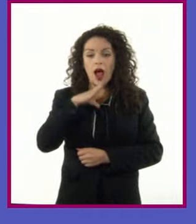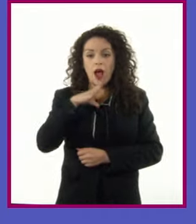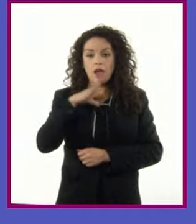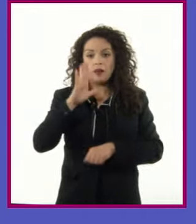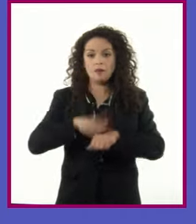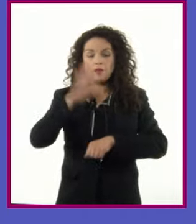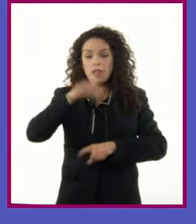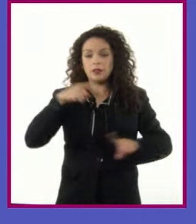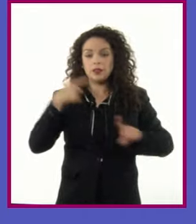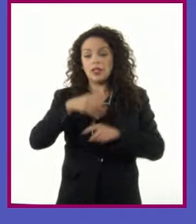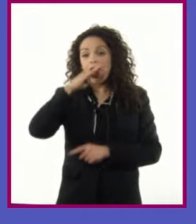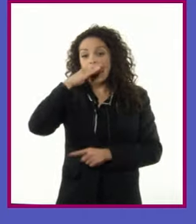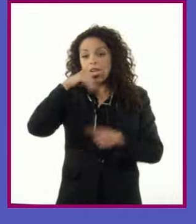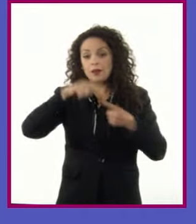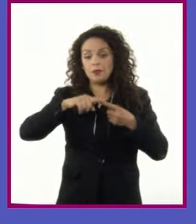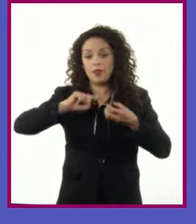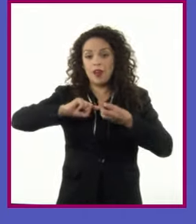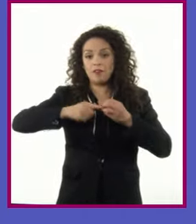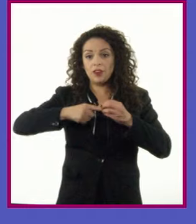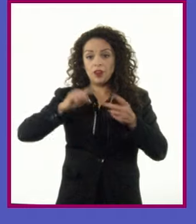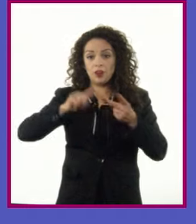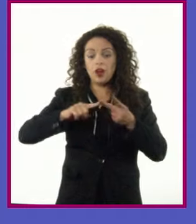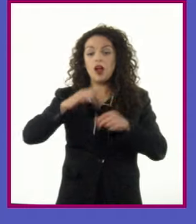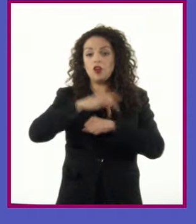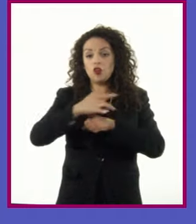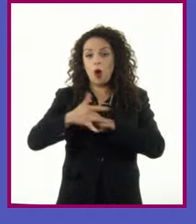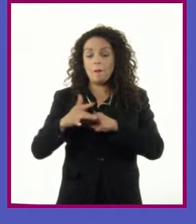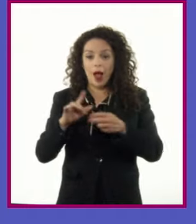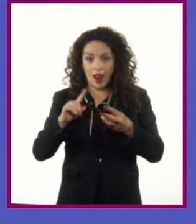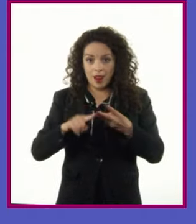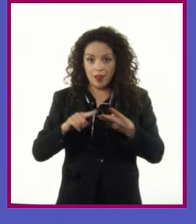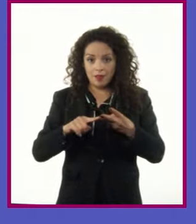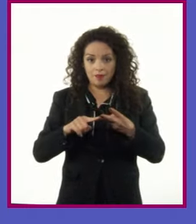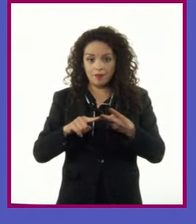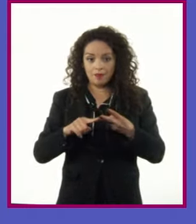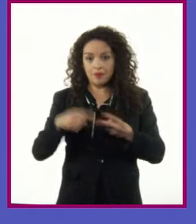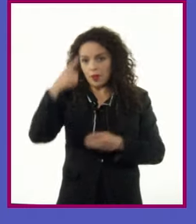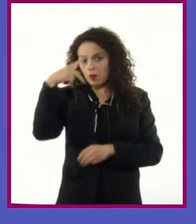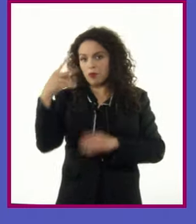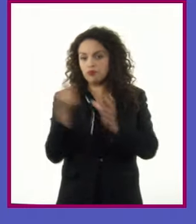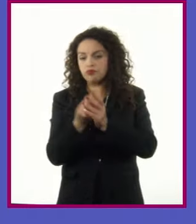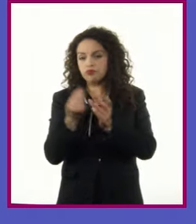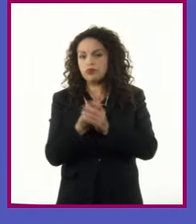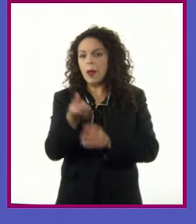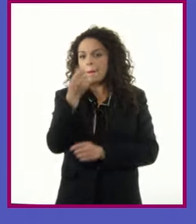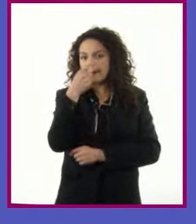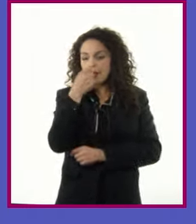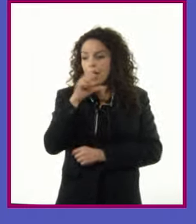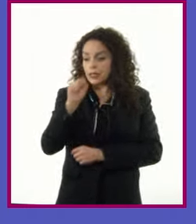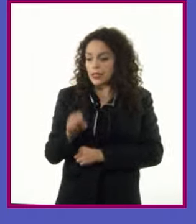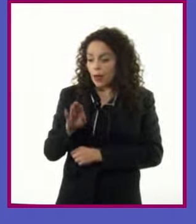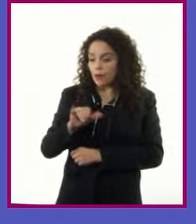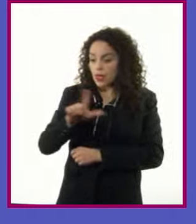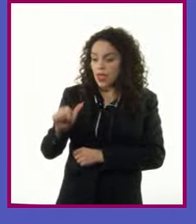de maíz, frijol y esta planta Medicinales Las semillas de la tuna para detener la diarrea La